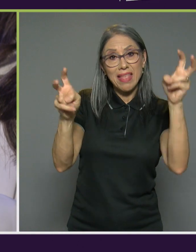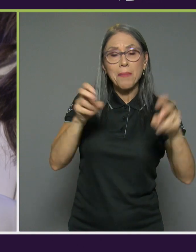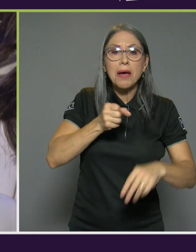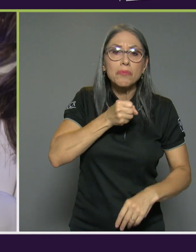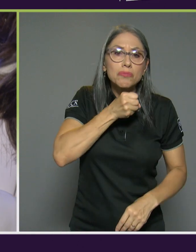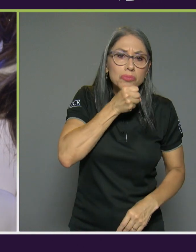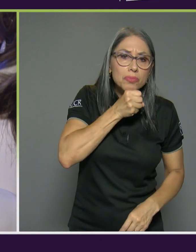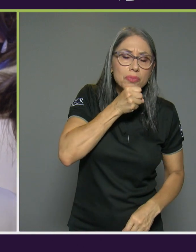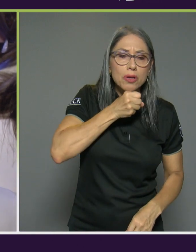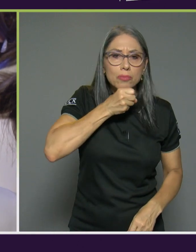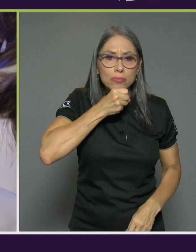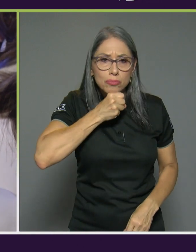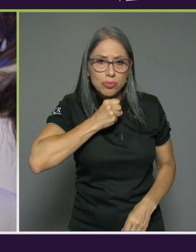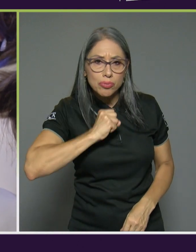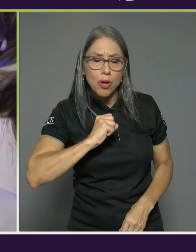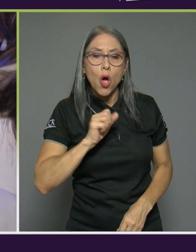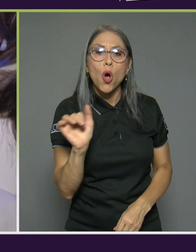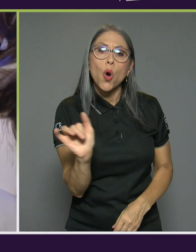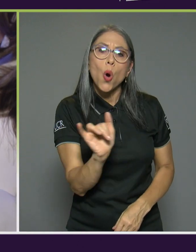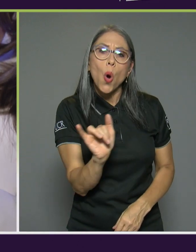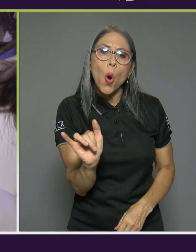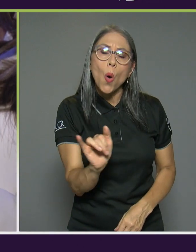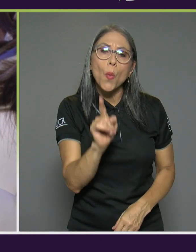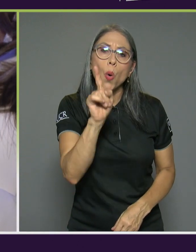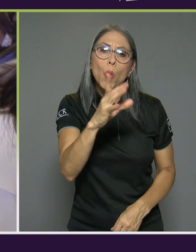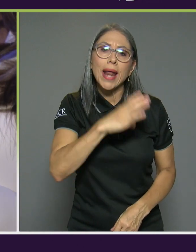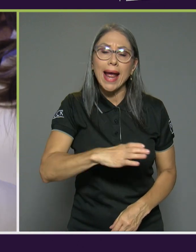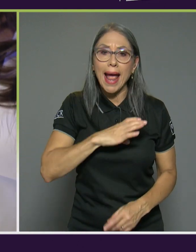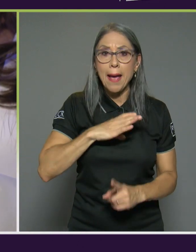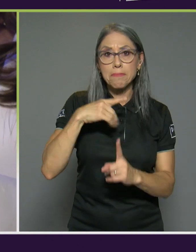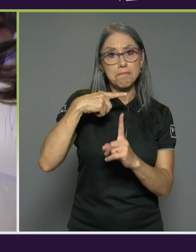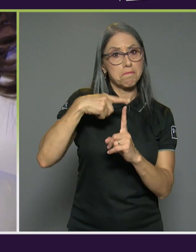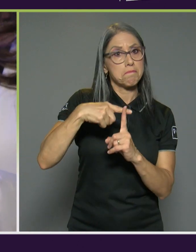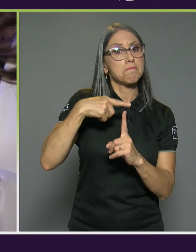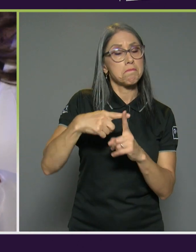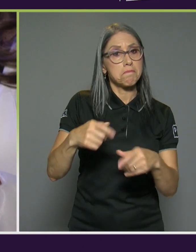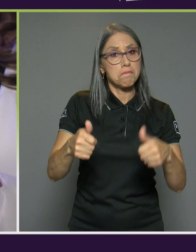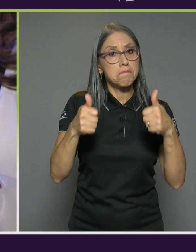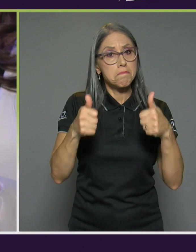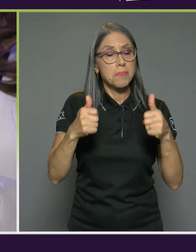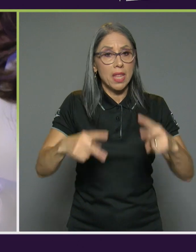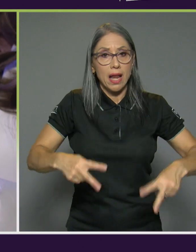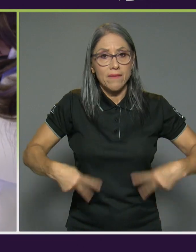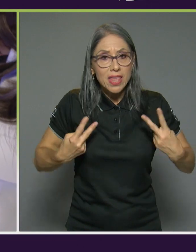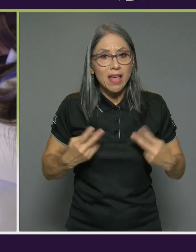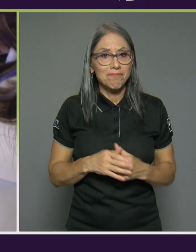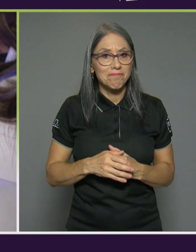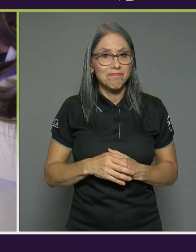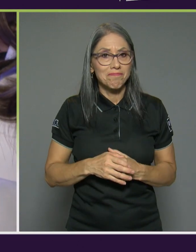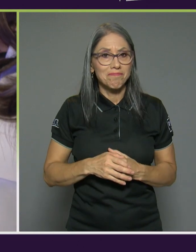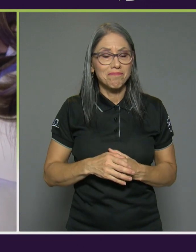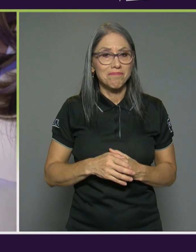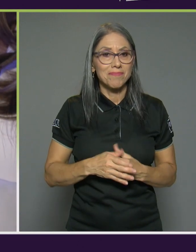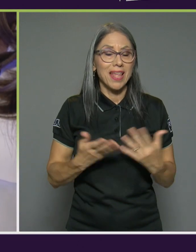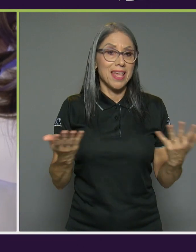como un factor positivo de la vida al cual tenemos que prepararnos